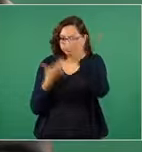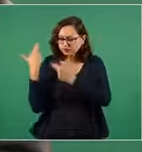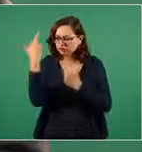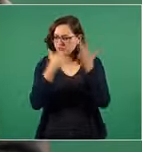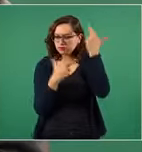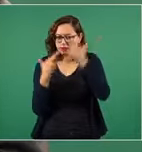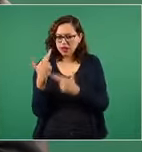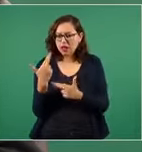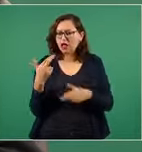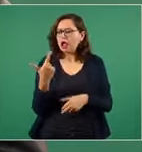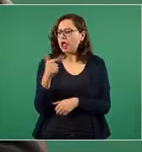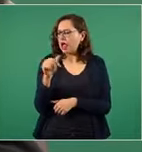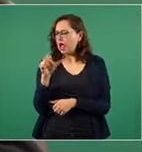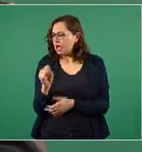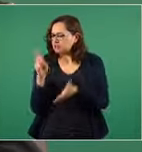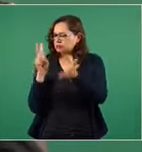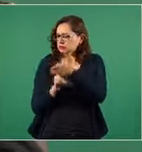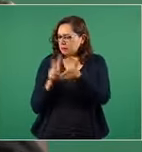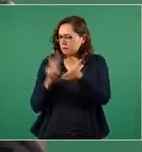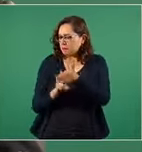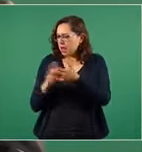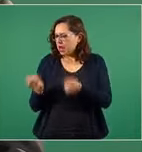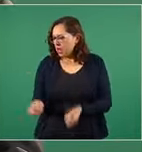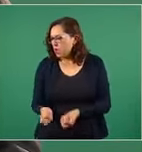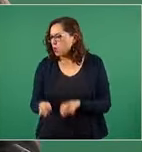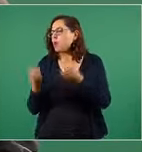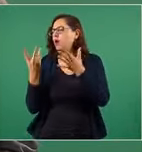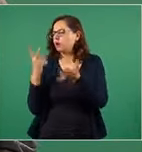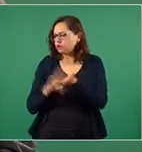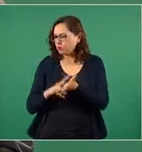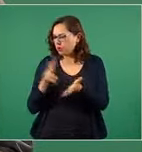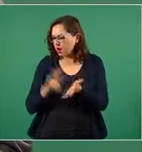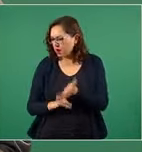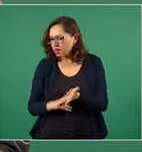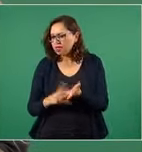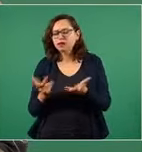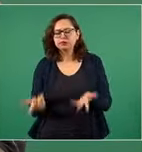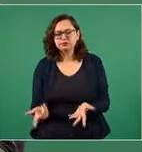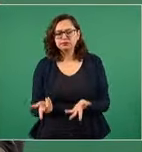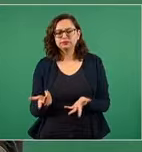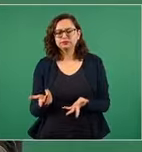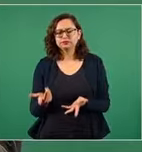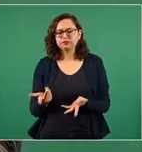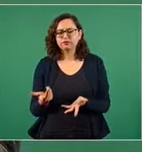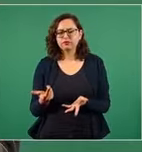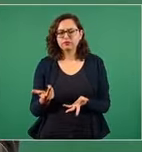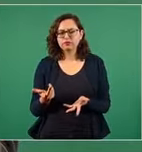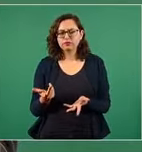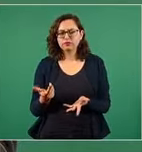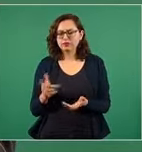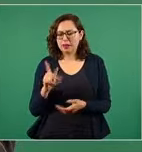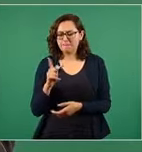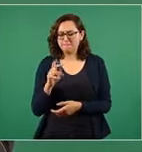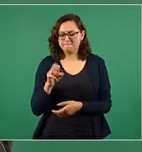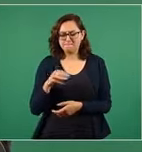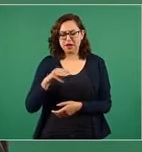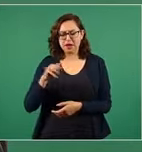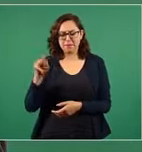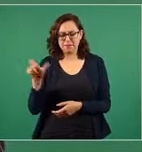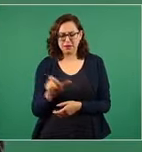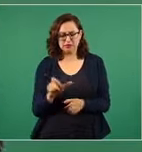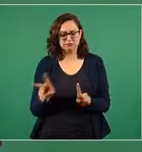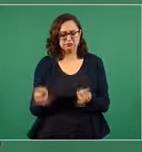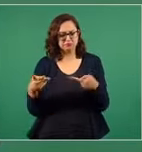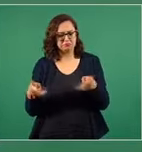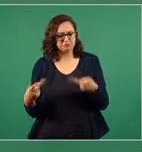se hace el análisis de costo a cuánto vende Pemex cuánto